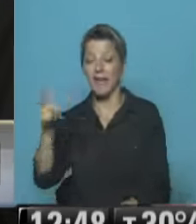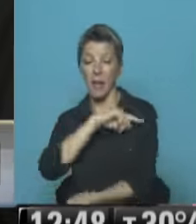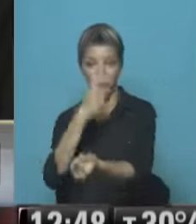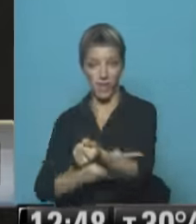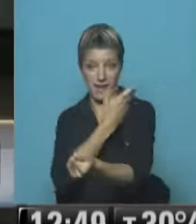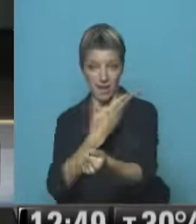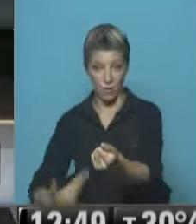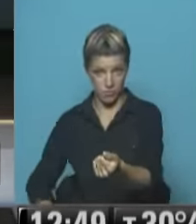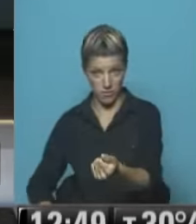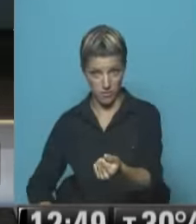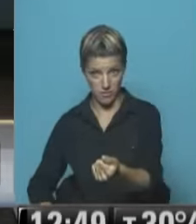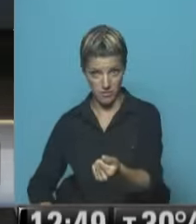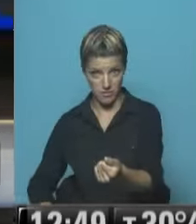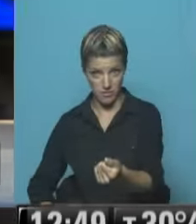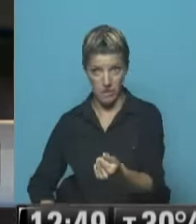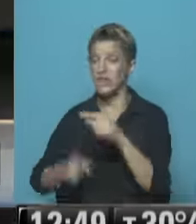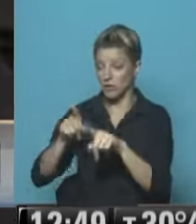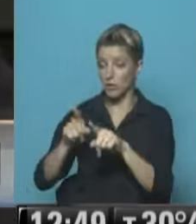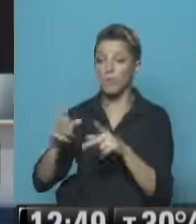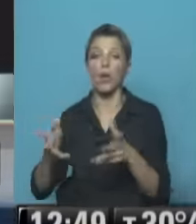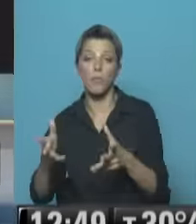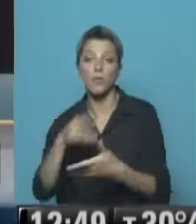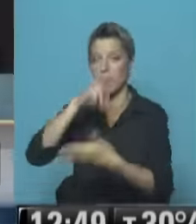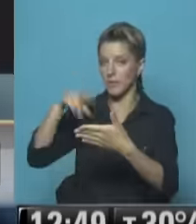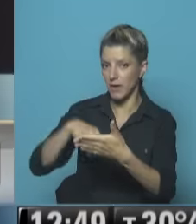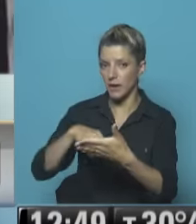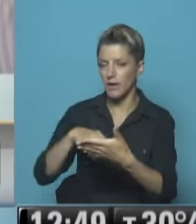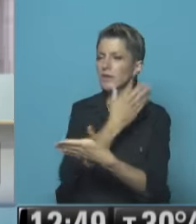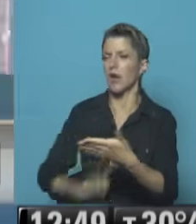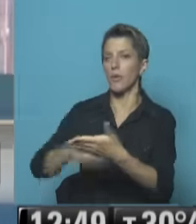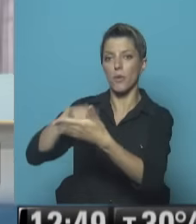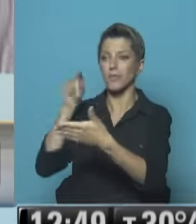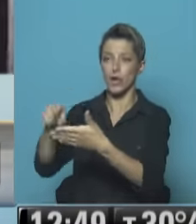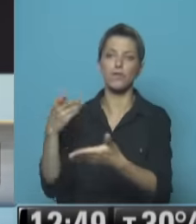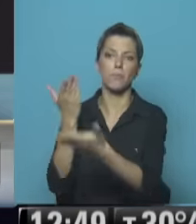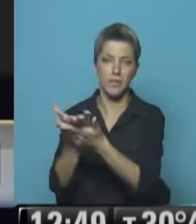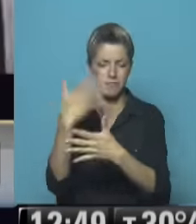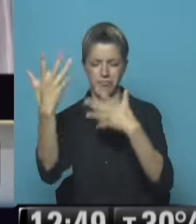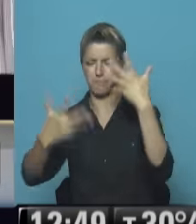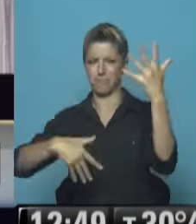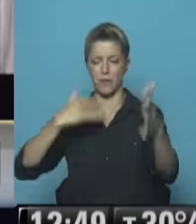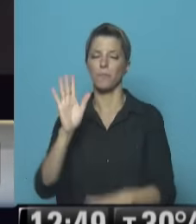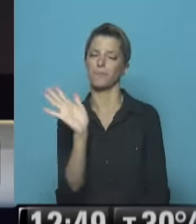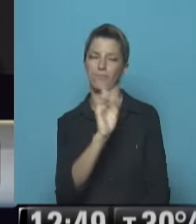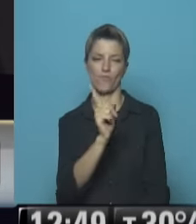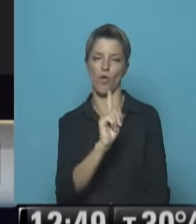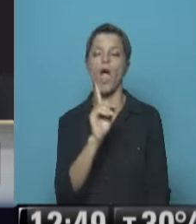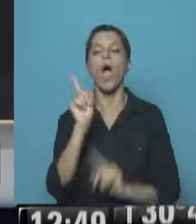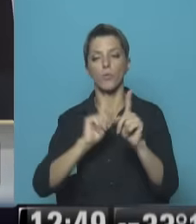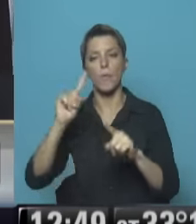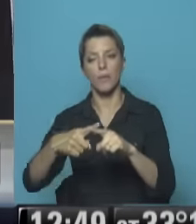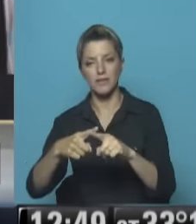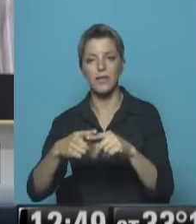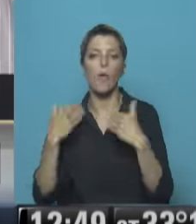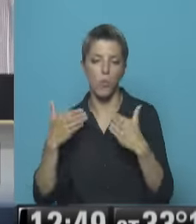lo que impulsa El ejecutivo Lo van a vetar Y el gobierno Va a vetar Lo que plantea el parlamento Totalmente No podrían vetar todo Hay políticas Que de todas formas Se pueden